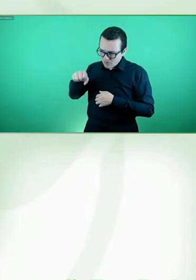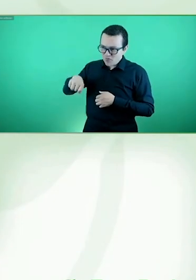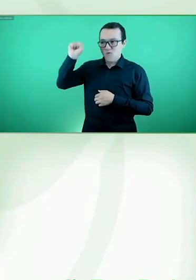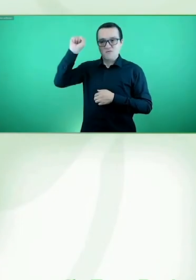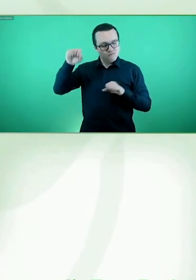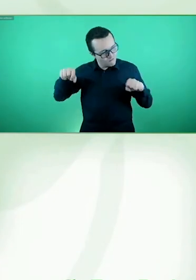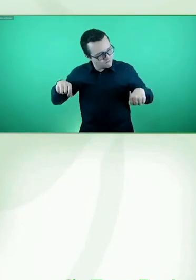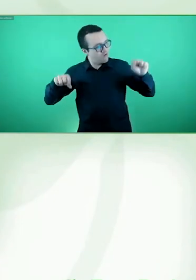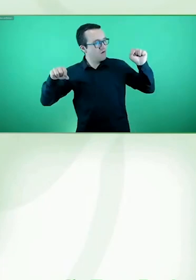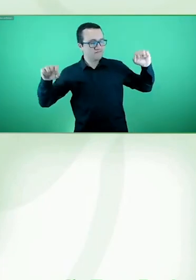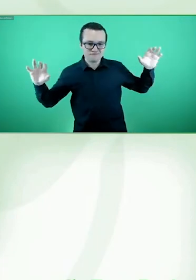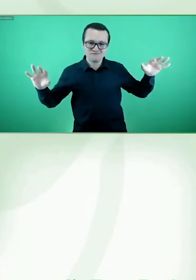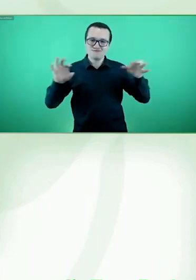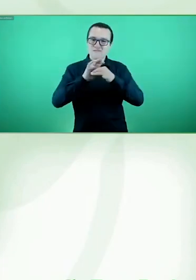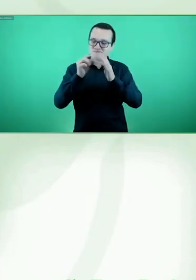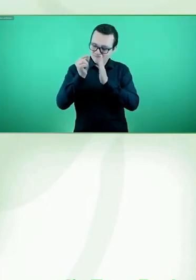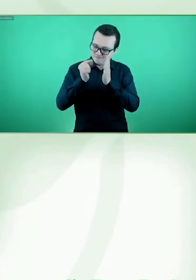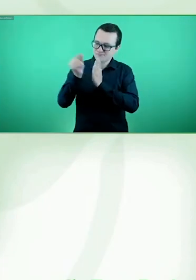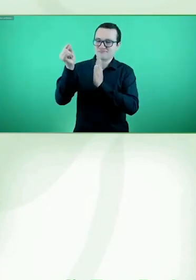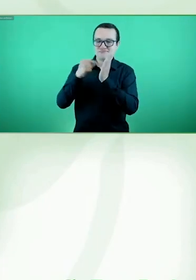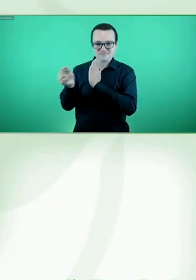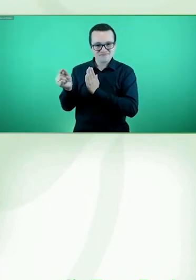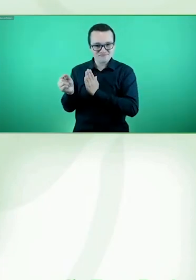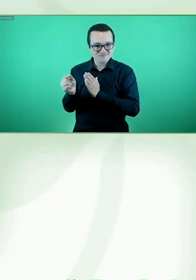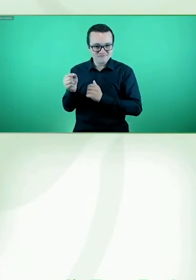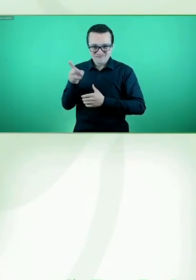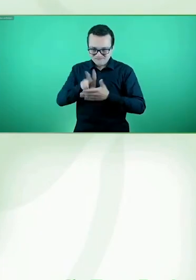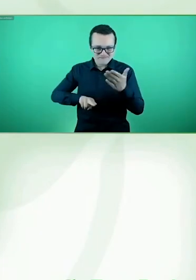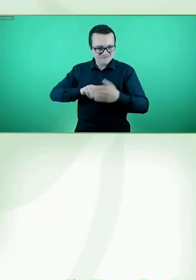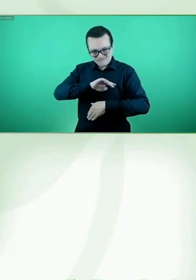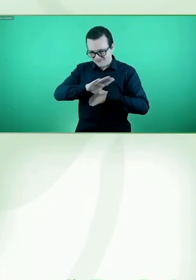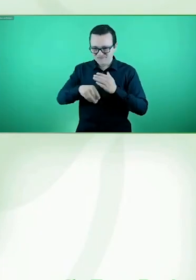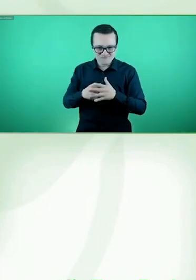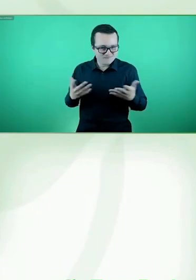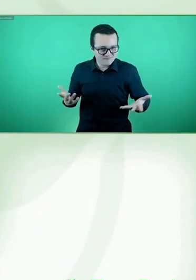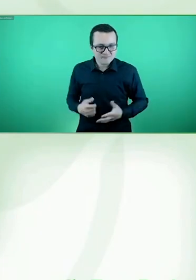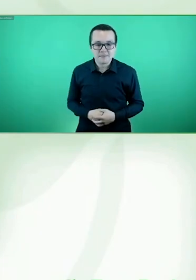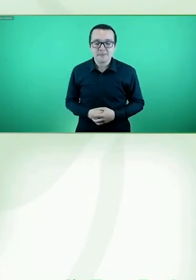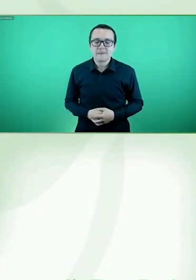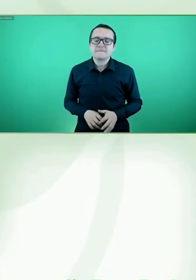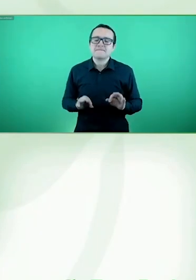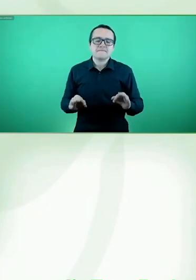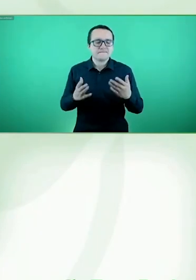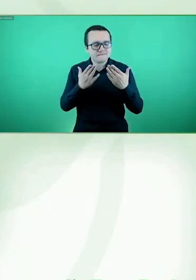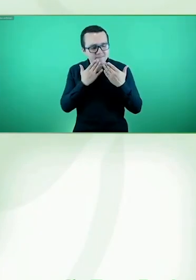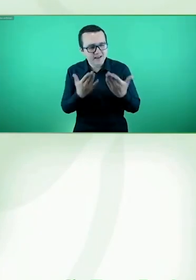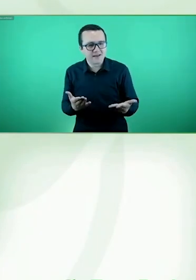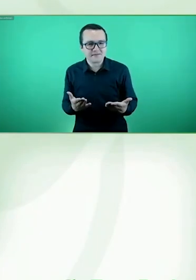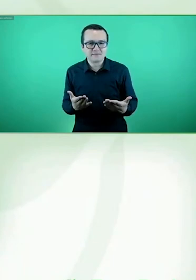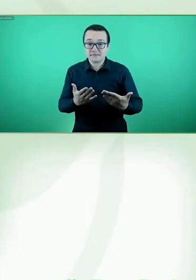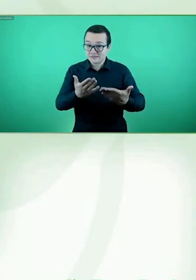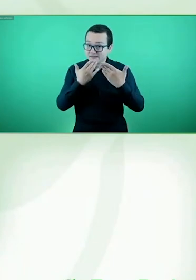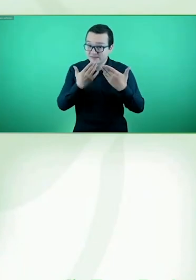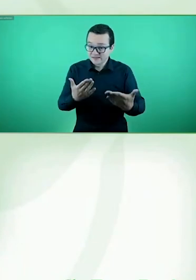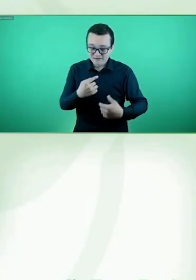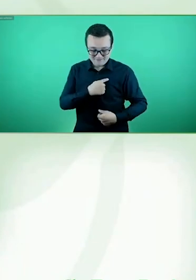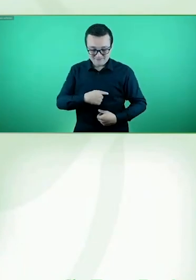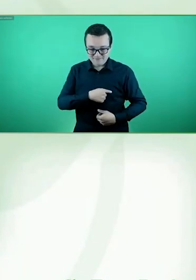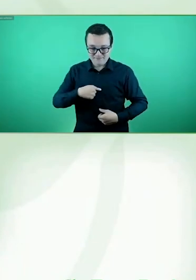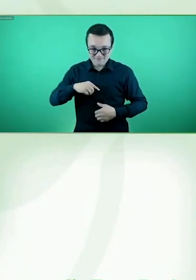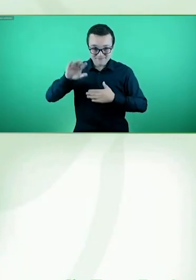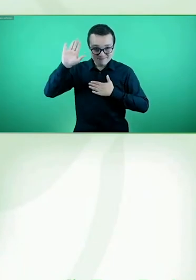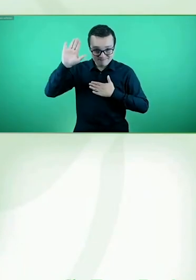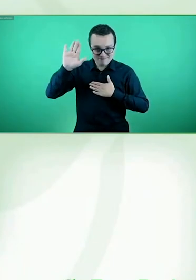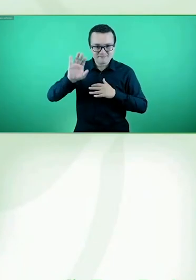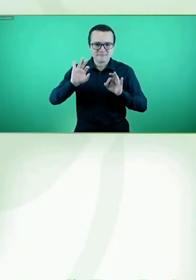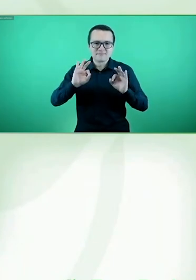Gracias por el compromiso y depositado en Descúbreme.